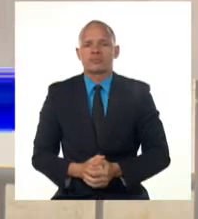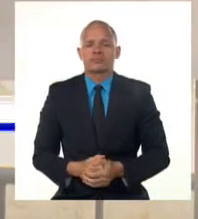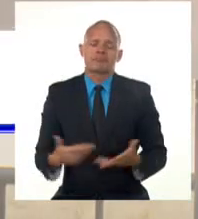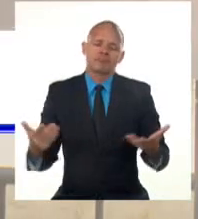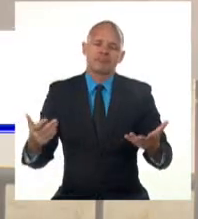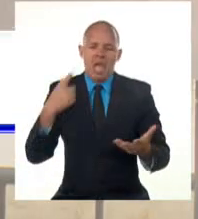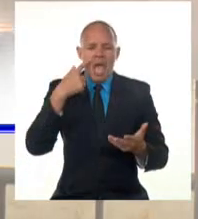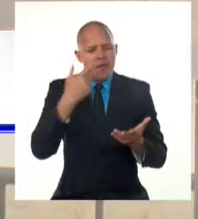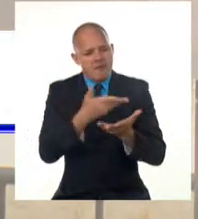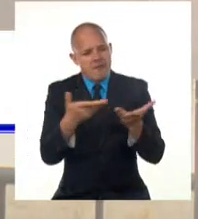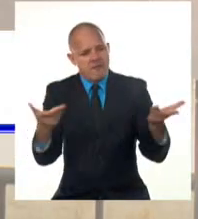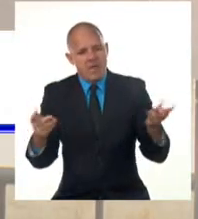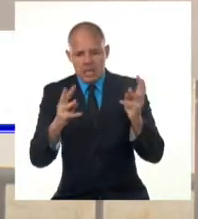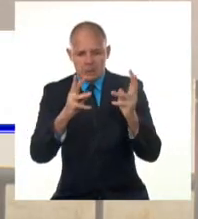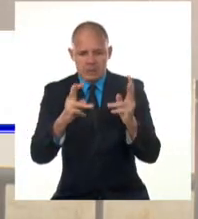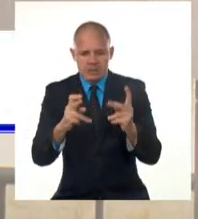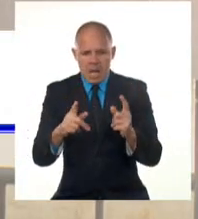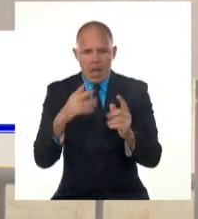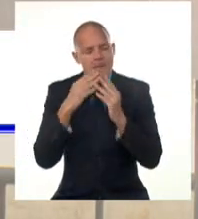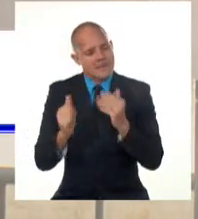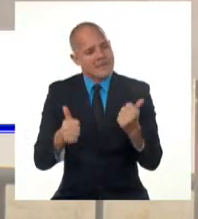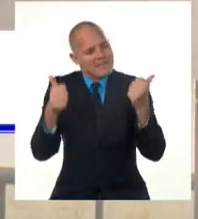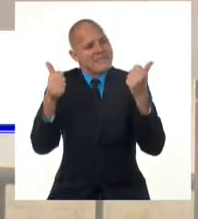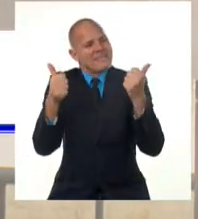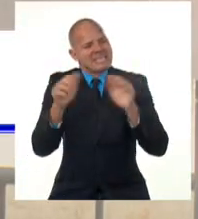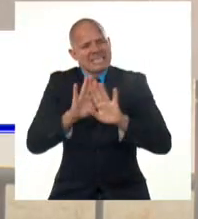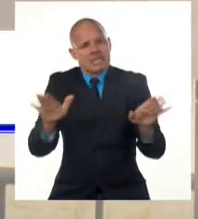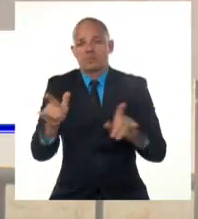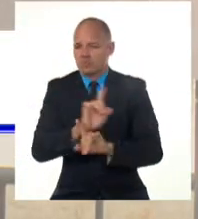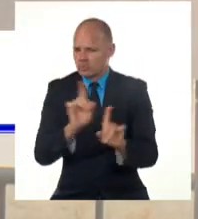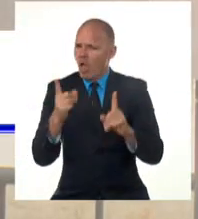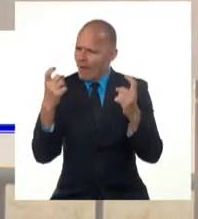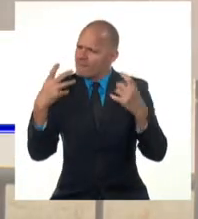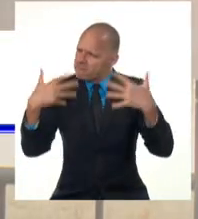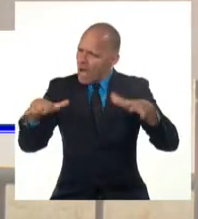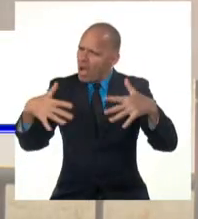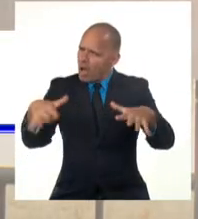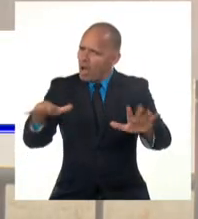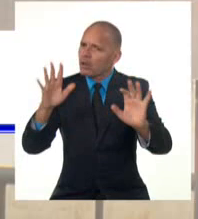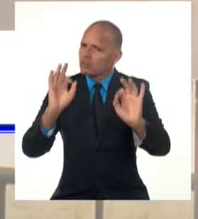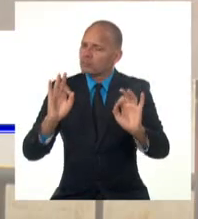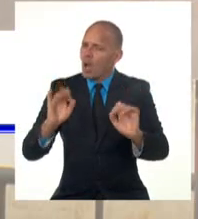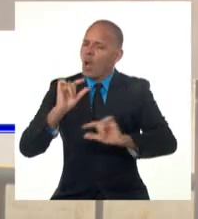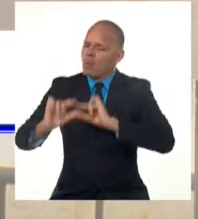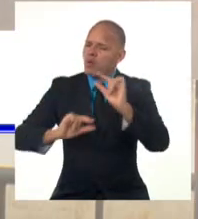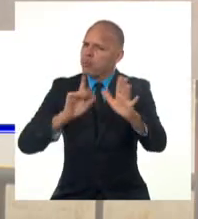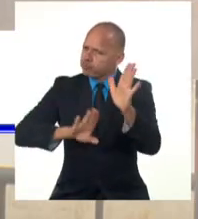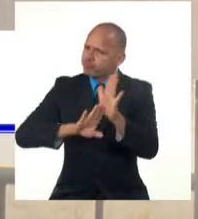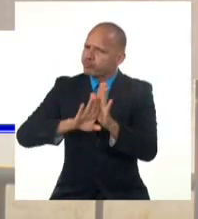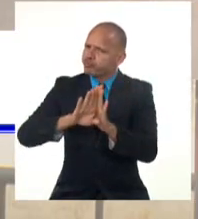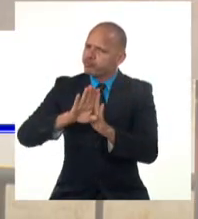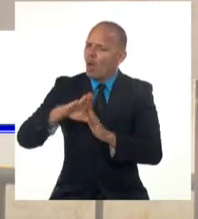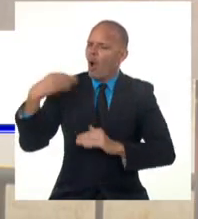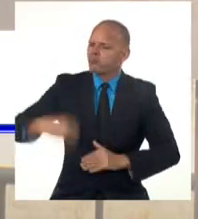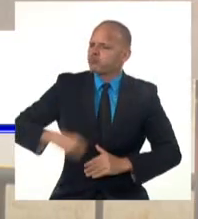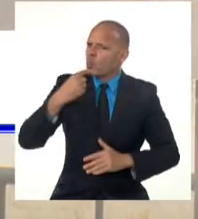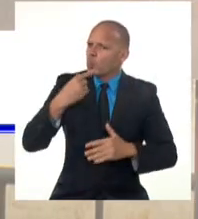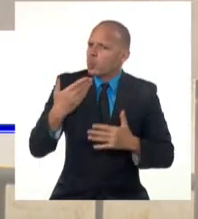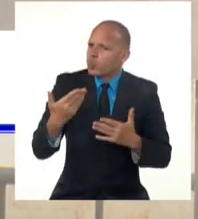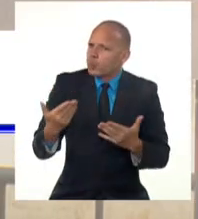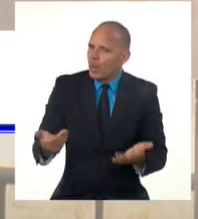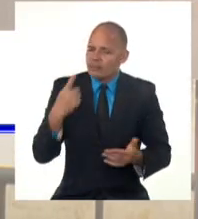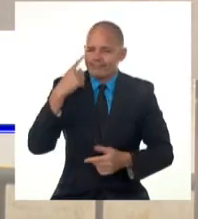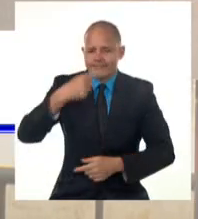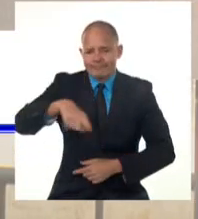sabemos que son insuficientes y es vital continuar avanzando, aprovechando nuestras potencialidades, donde el